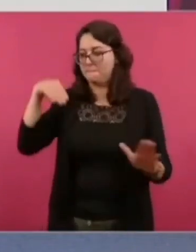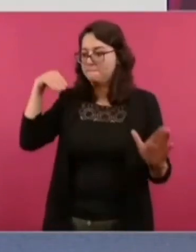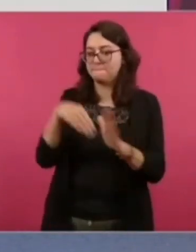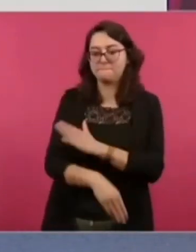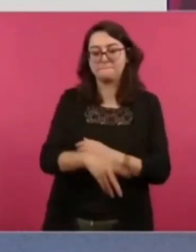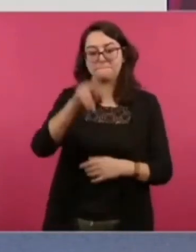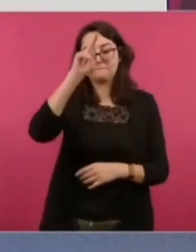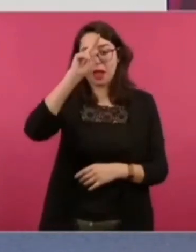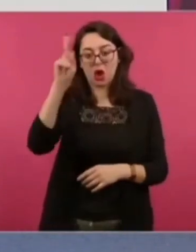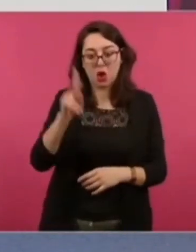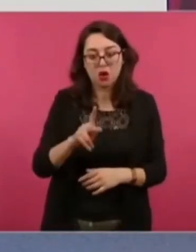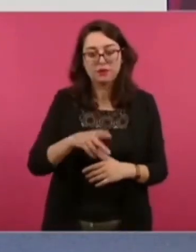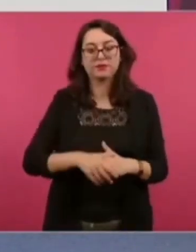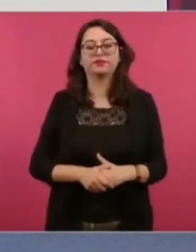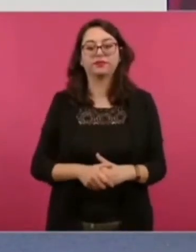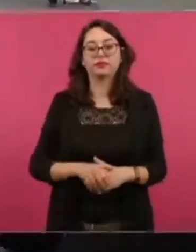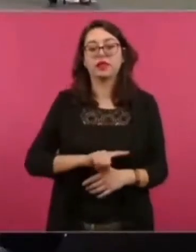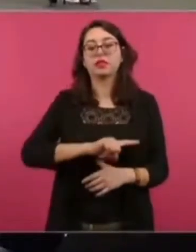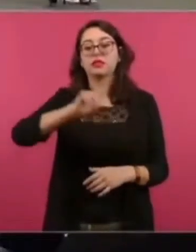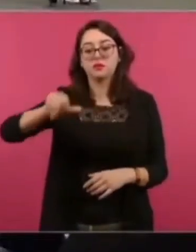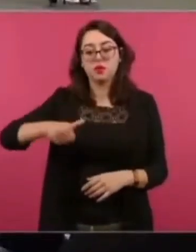Fox 12.52